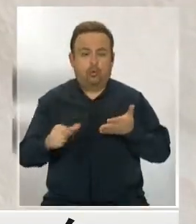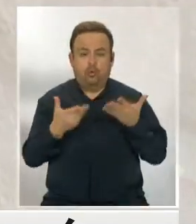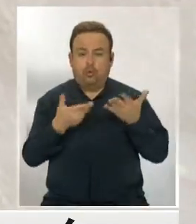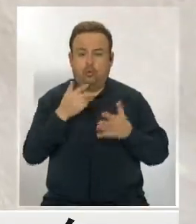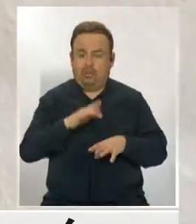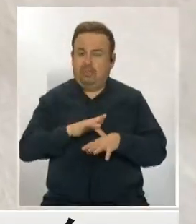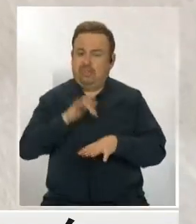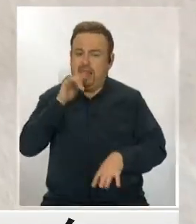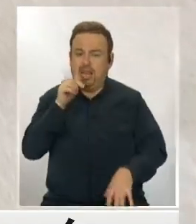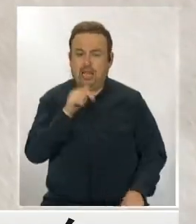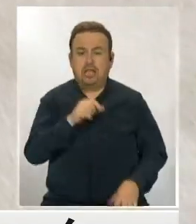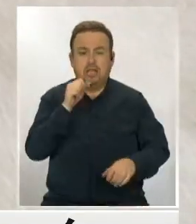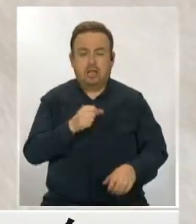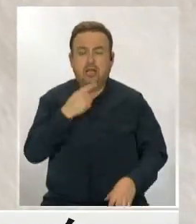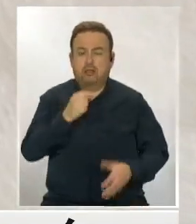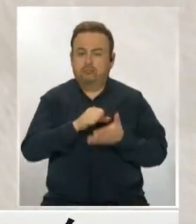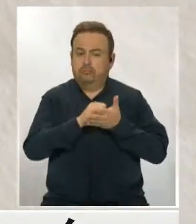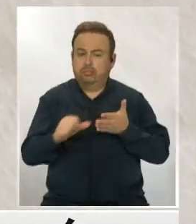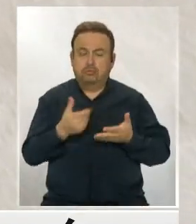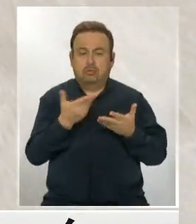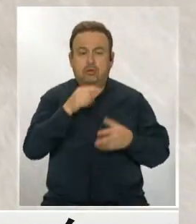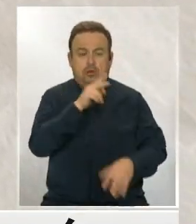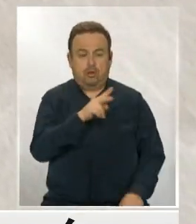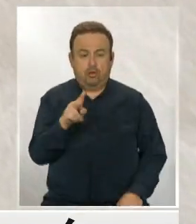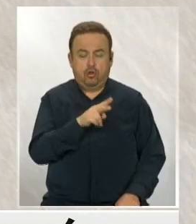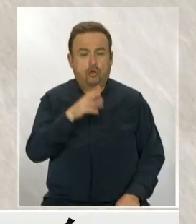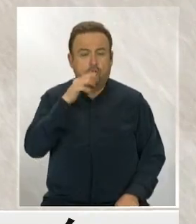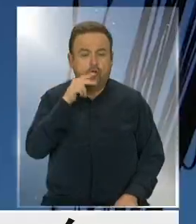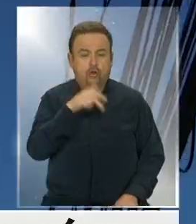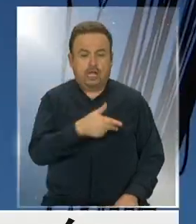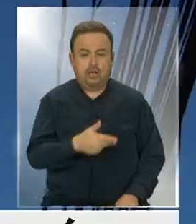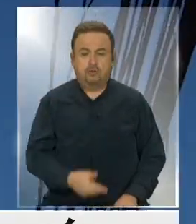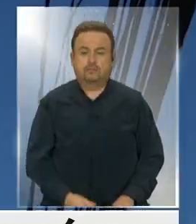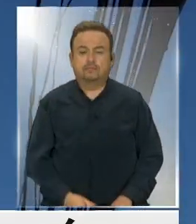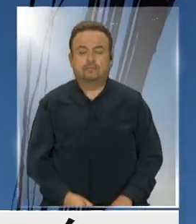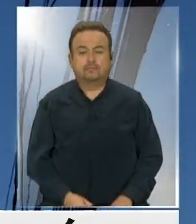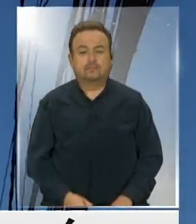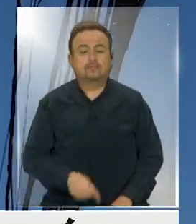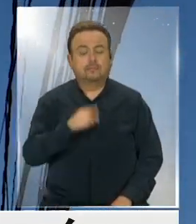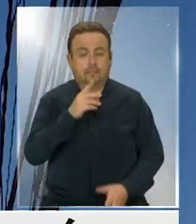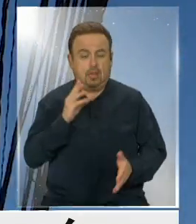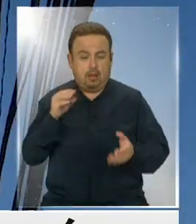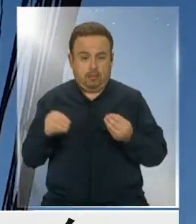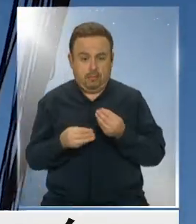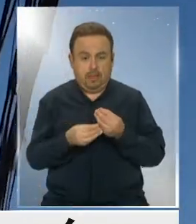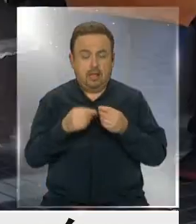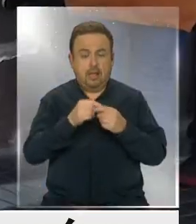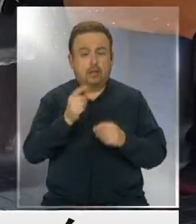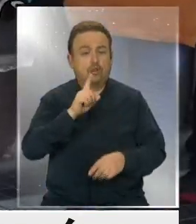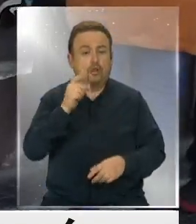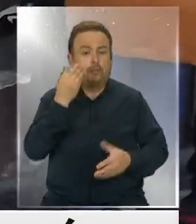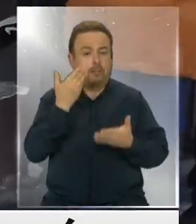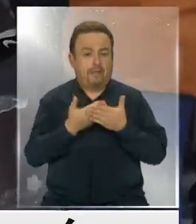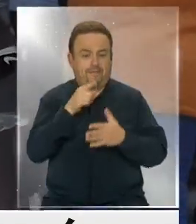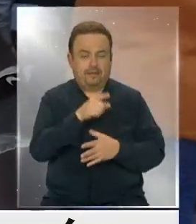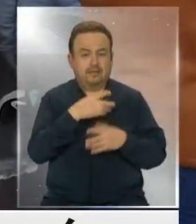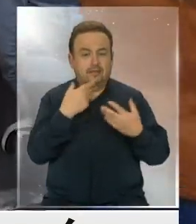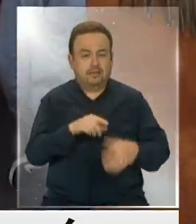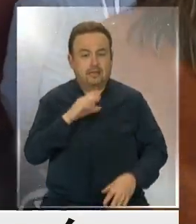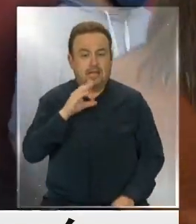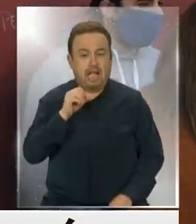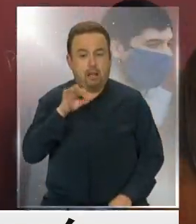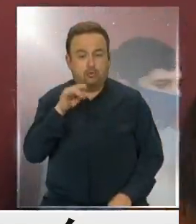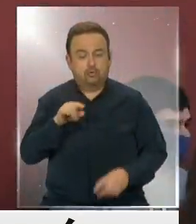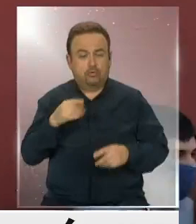como graves y se proponen sanciones respecto de ambos notarios. Se agrega además que no es la primera vez que Camus